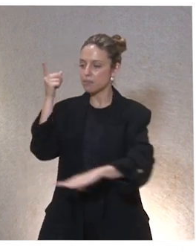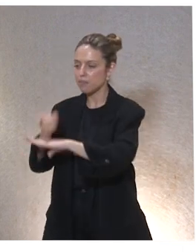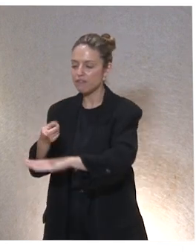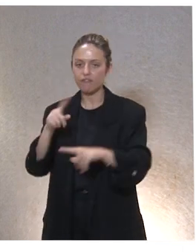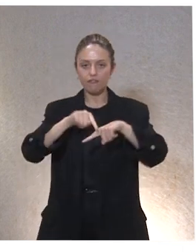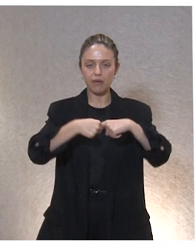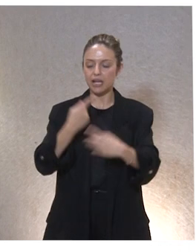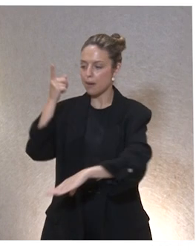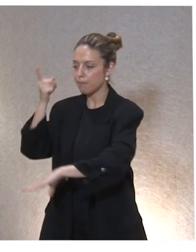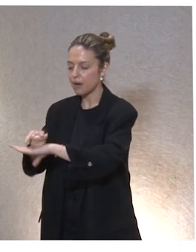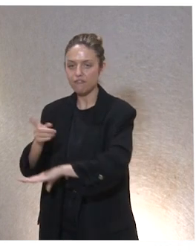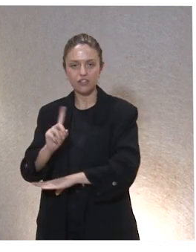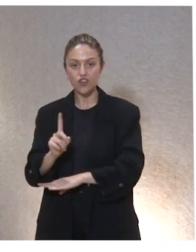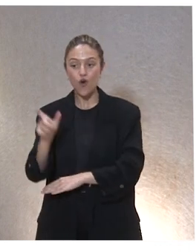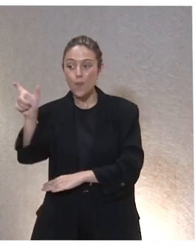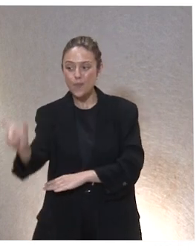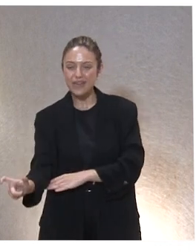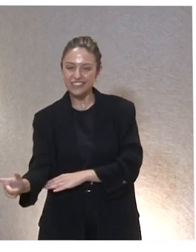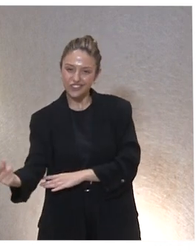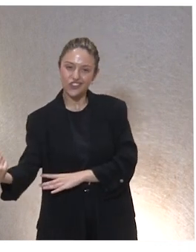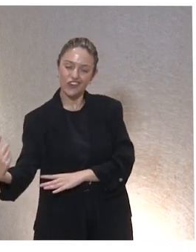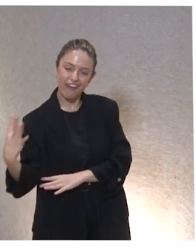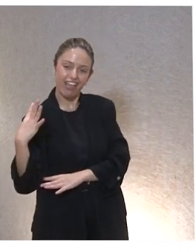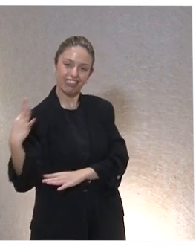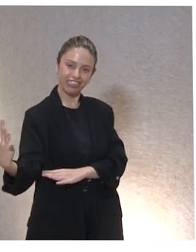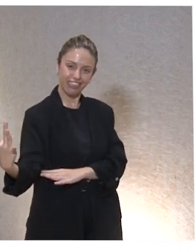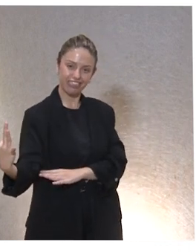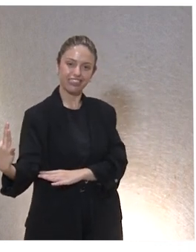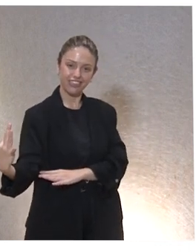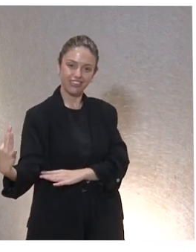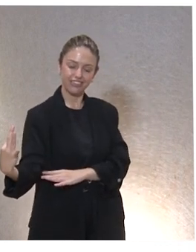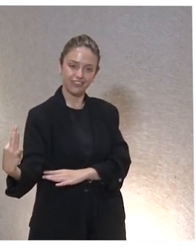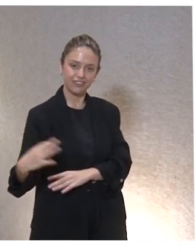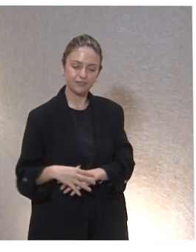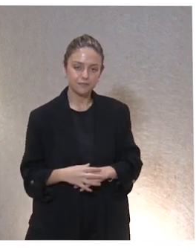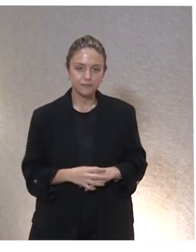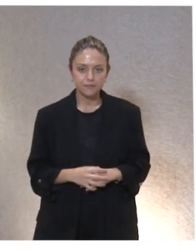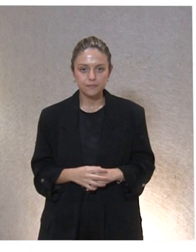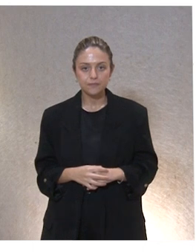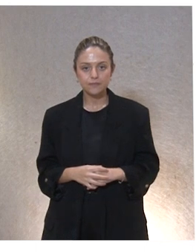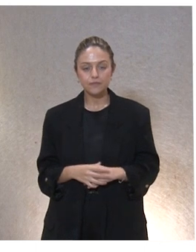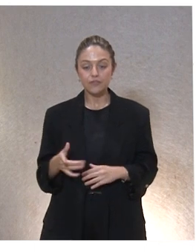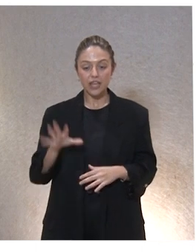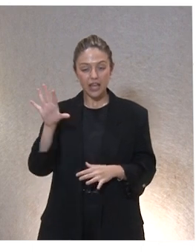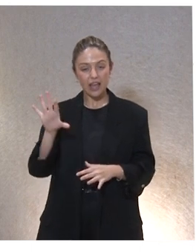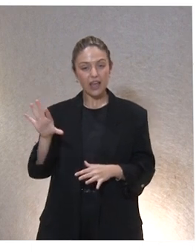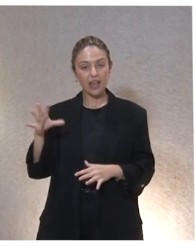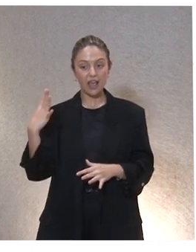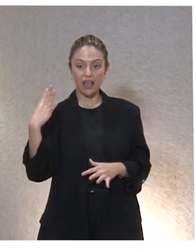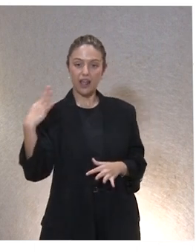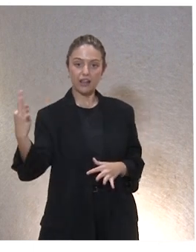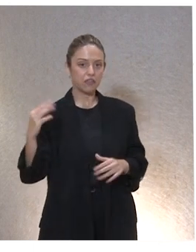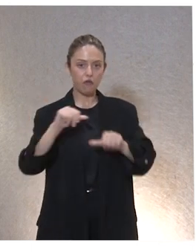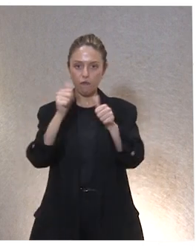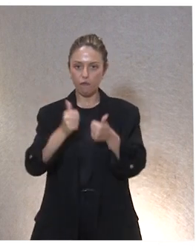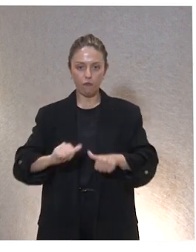la persona es la que tiene ya que empezar a tomar esa decisión esa elección se puede hacer de